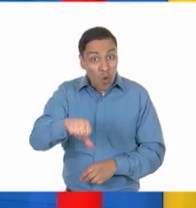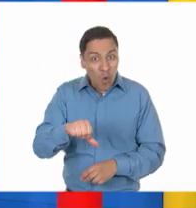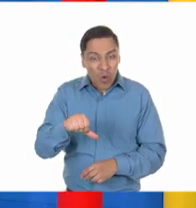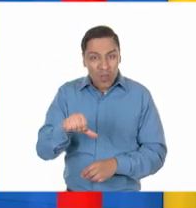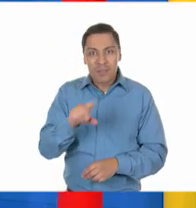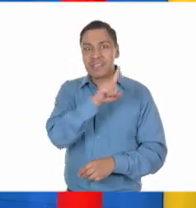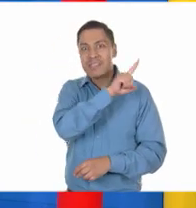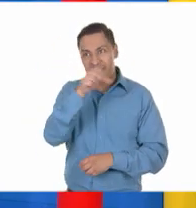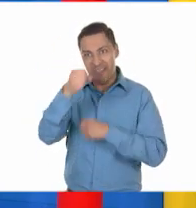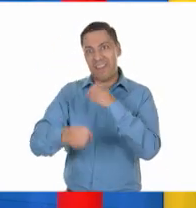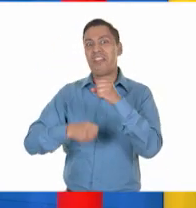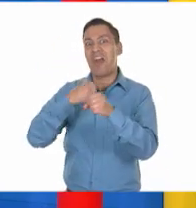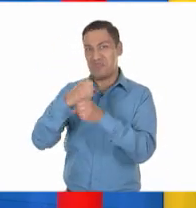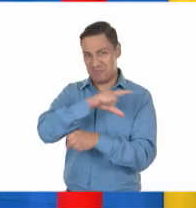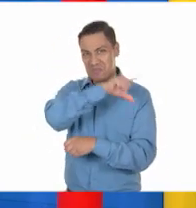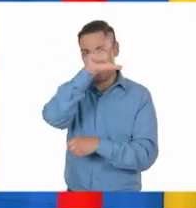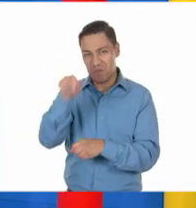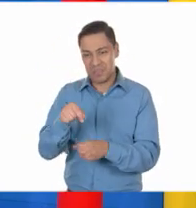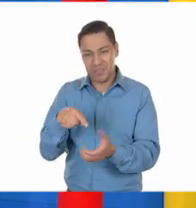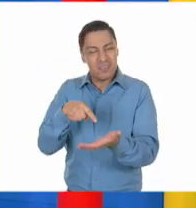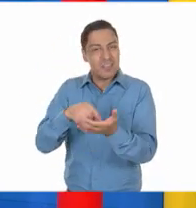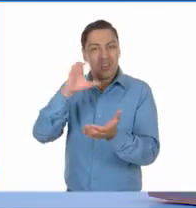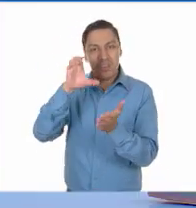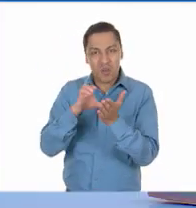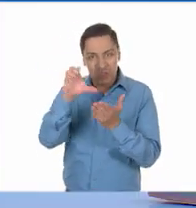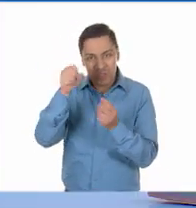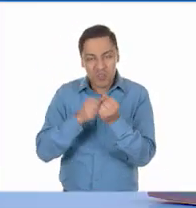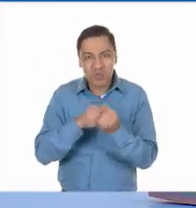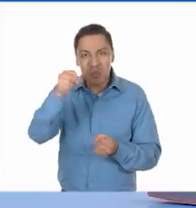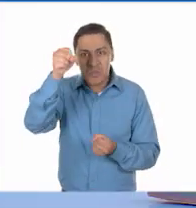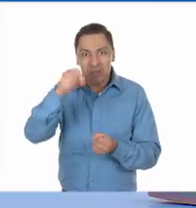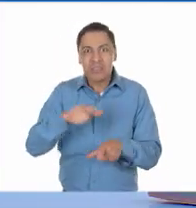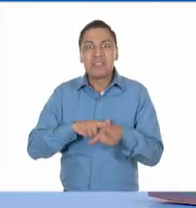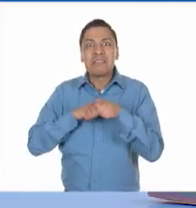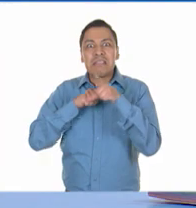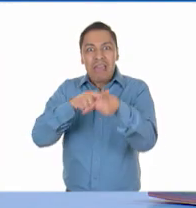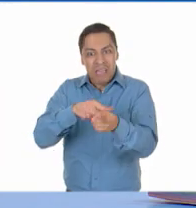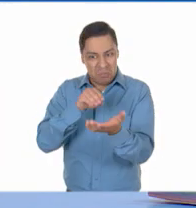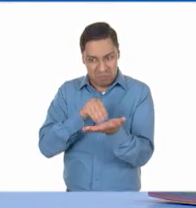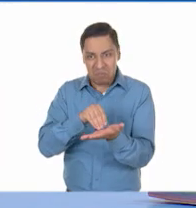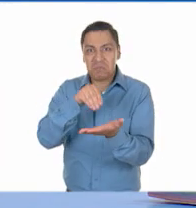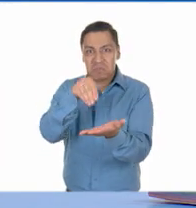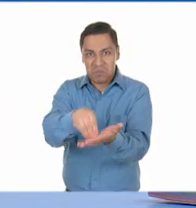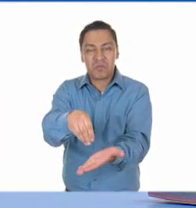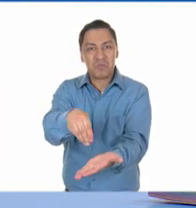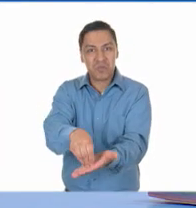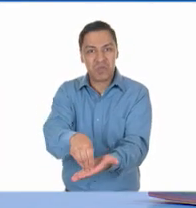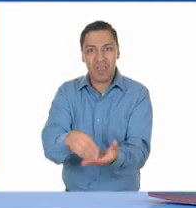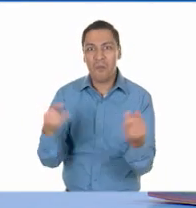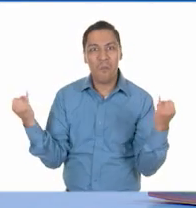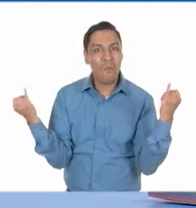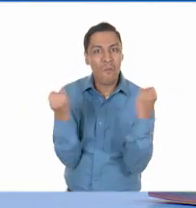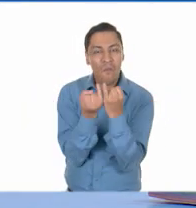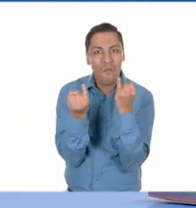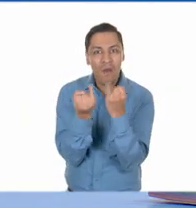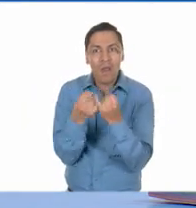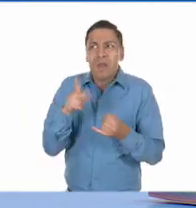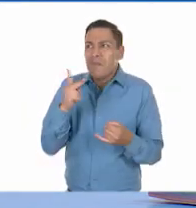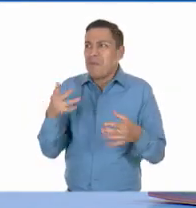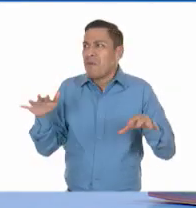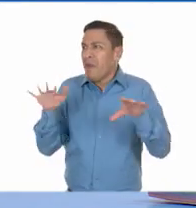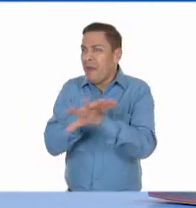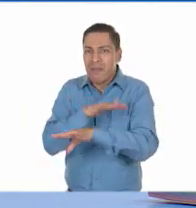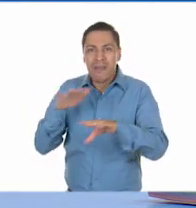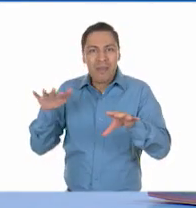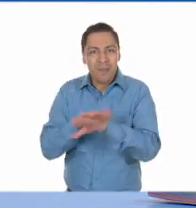años después, esta Carta Magna sigue vigente. ¿Qué? ¿Y esta igualita? Pero si los tiempos han cambiado